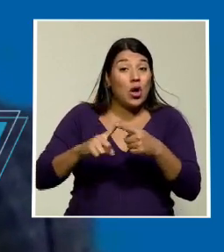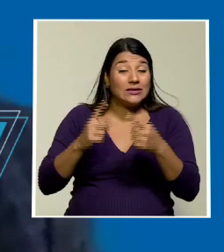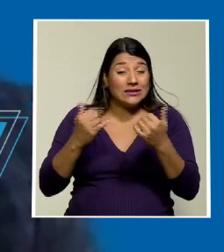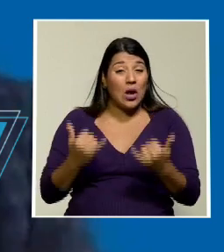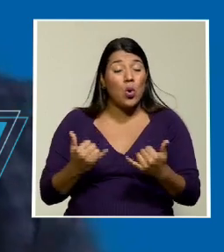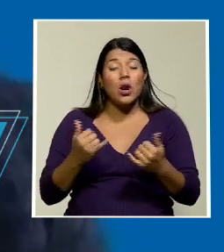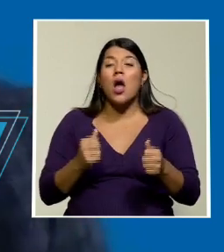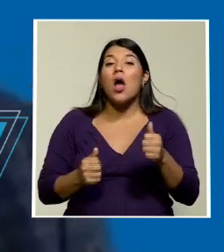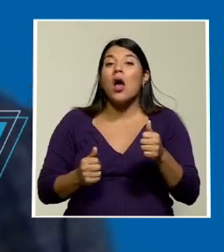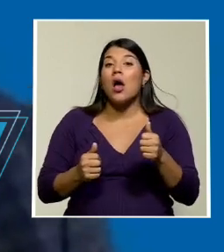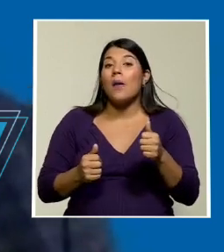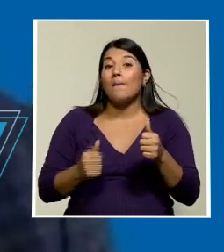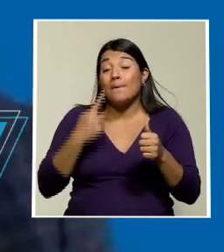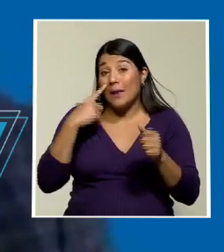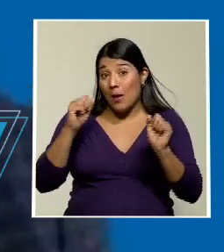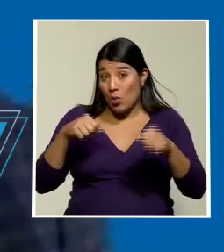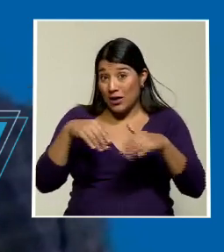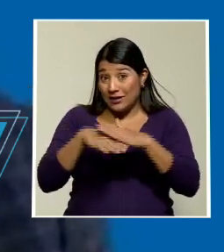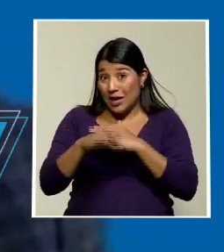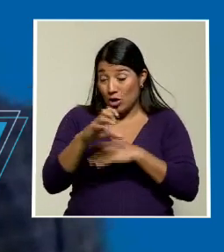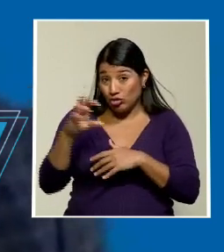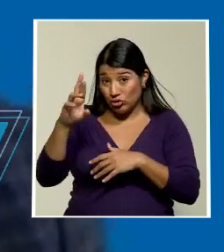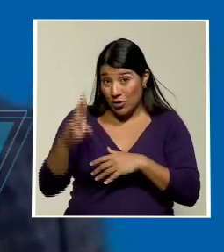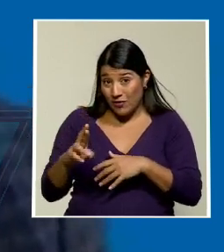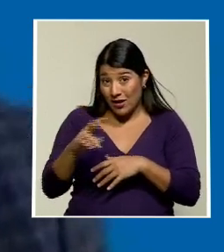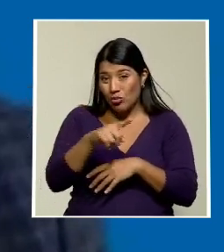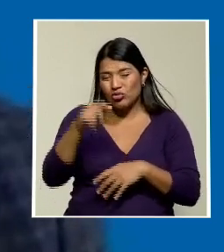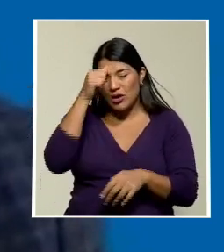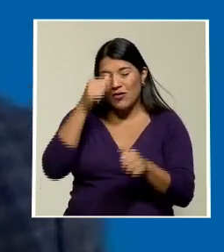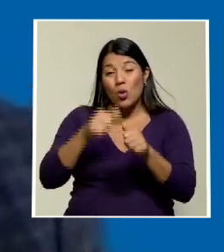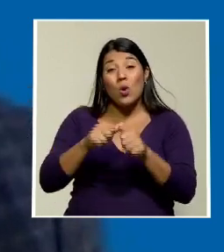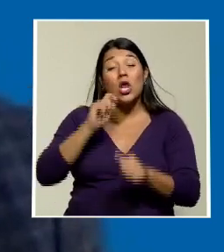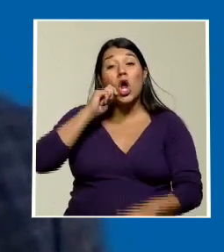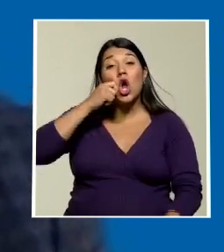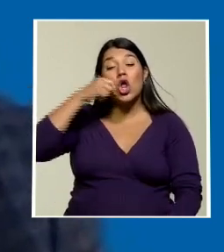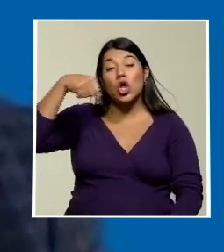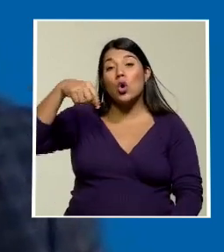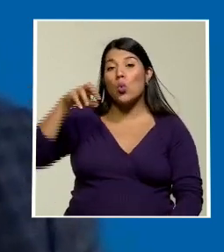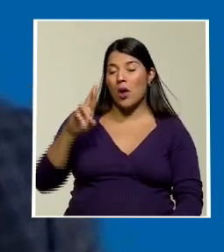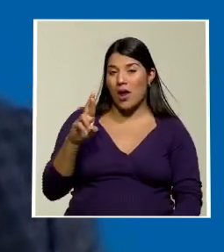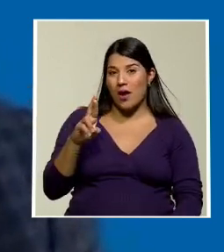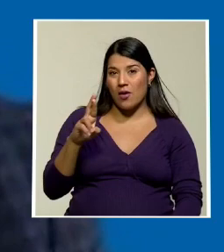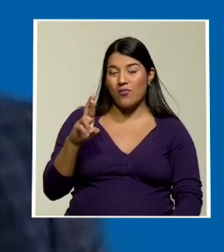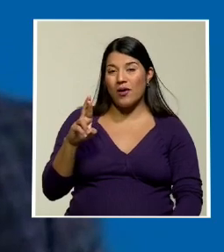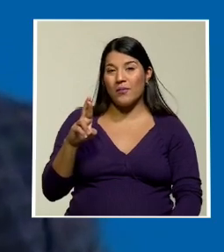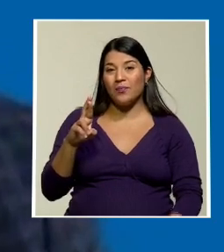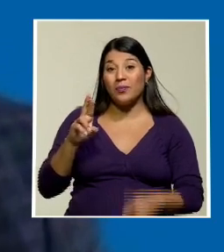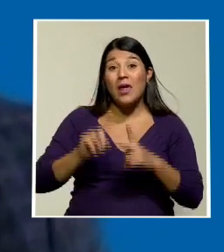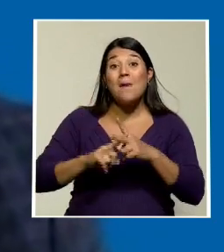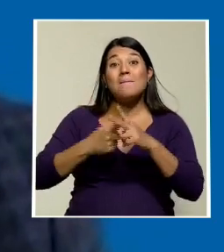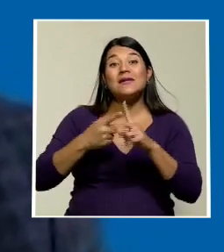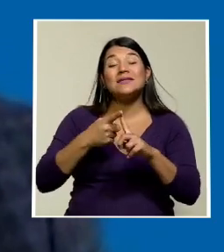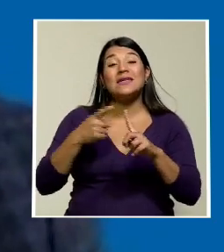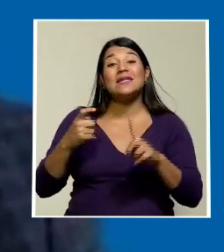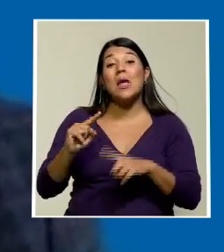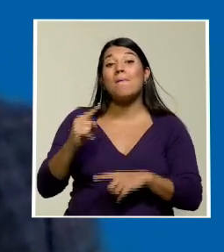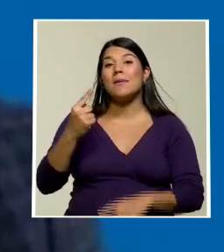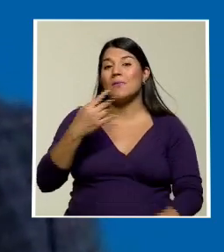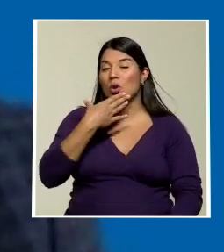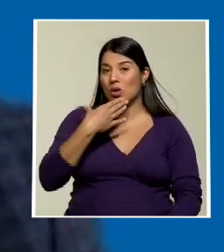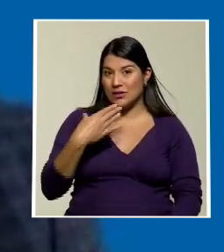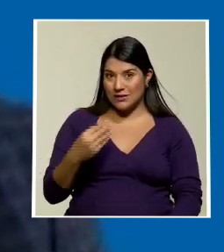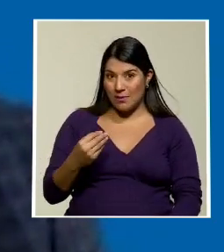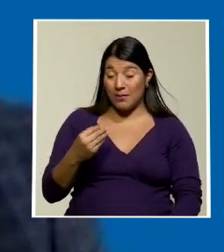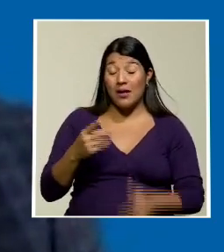son los que hay para ingresar al país. Recordemos que el código QR va a iniciar funcionamiento a partir del primero de diciembre.